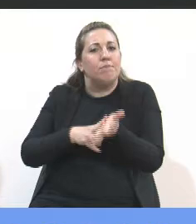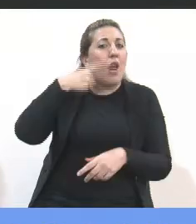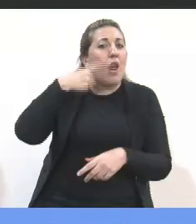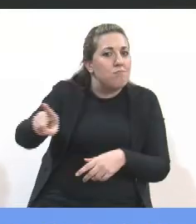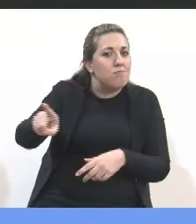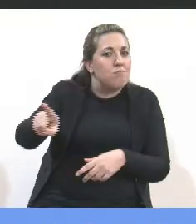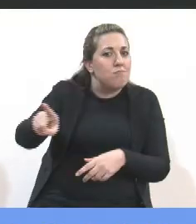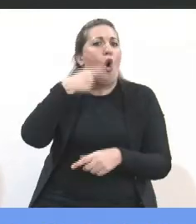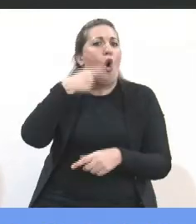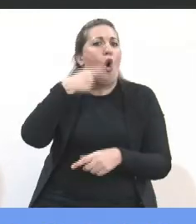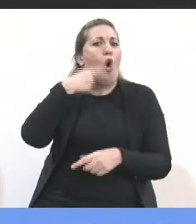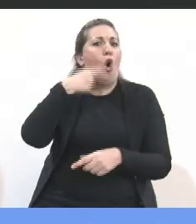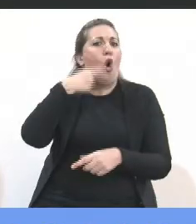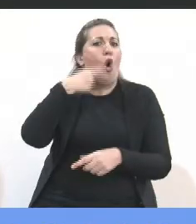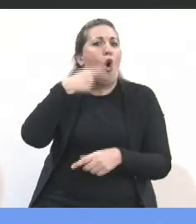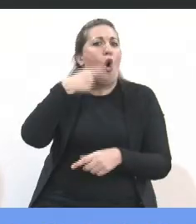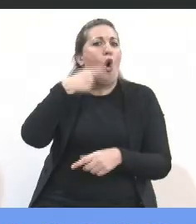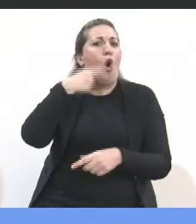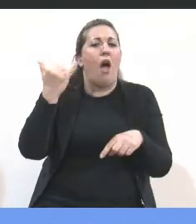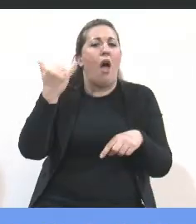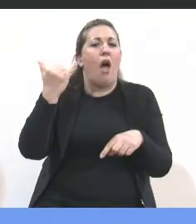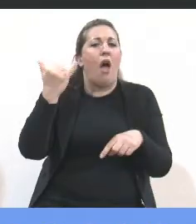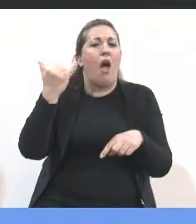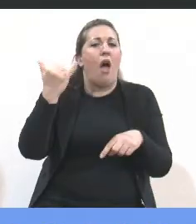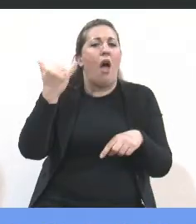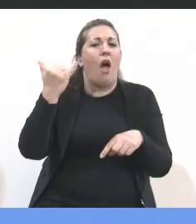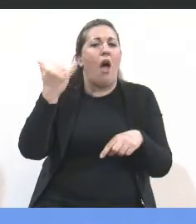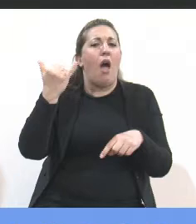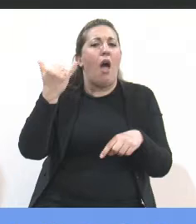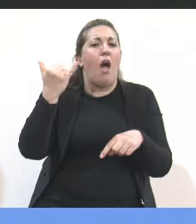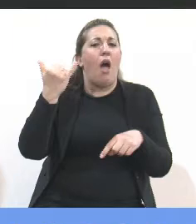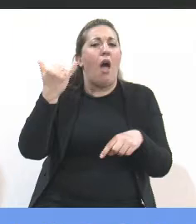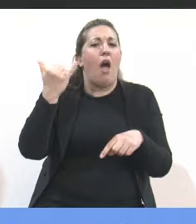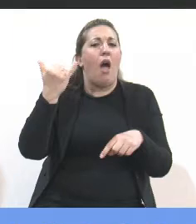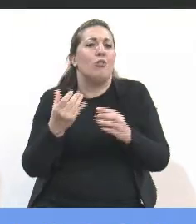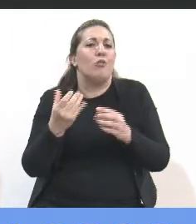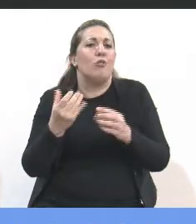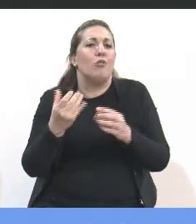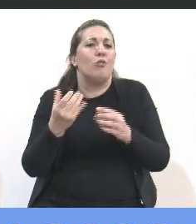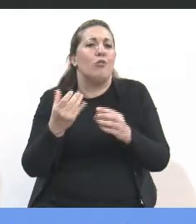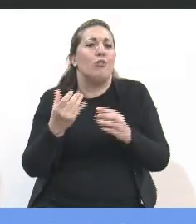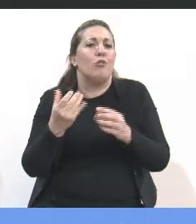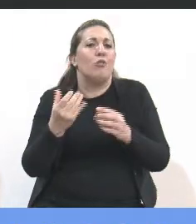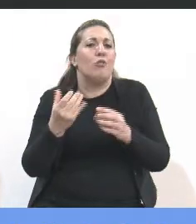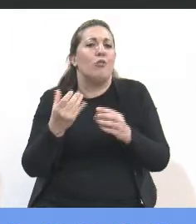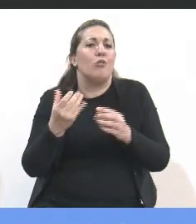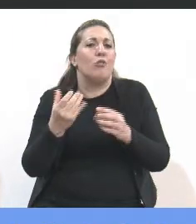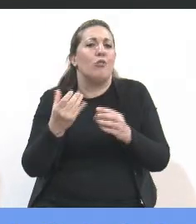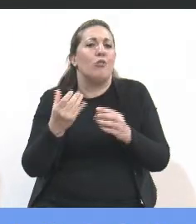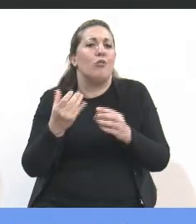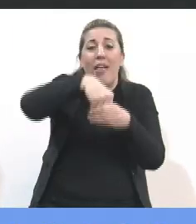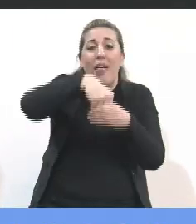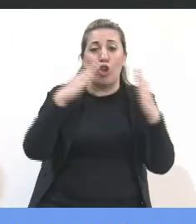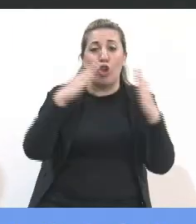hay una enorme cantidad de formas y de maneras de comunicación. Nuestros chicos están en la casa,